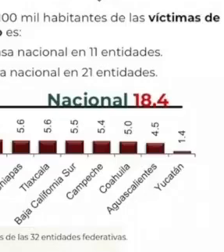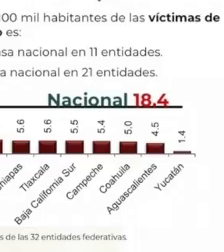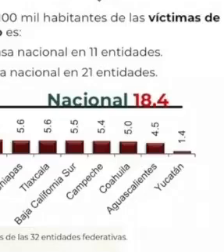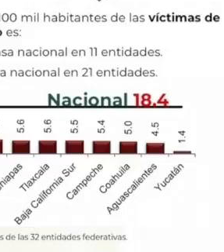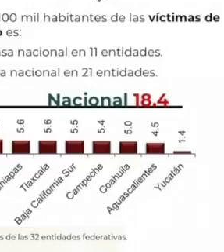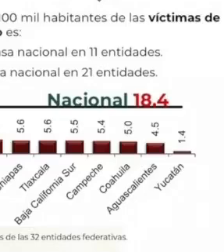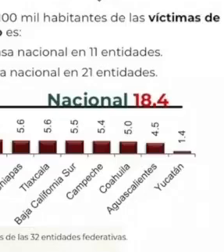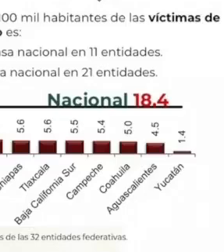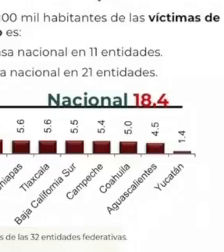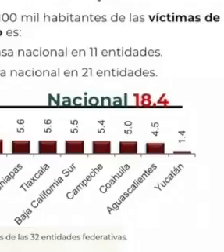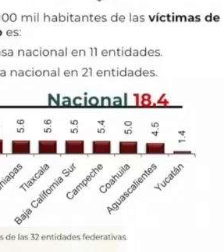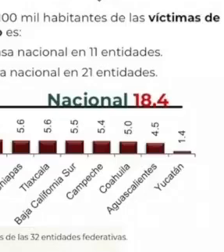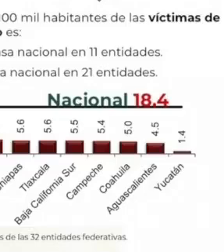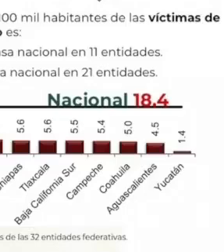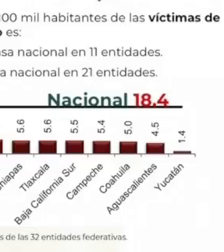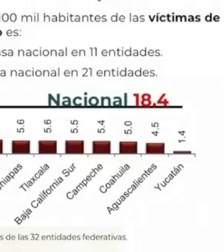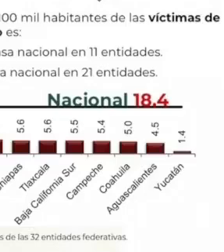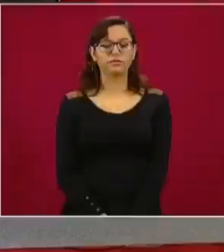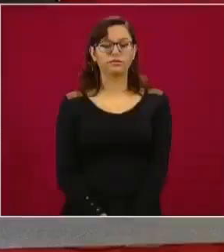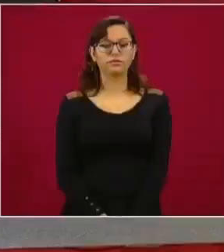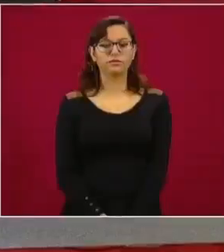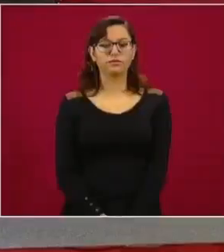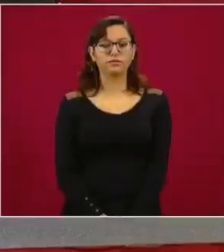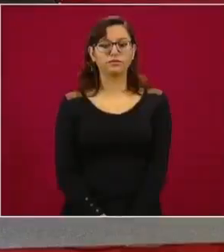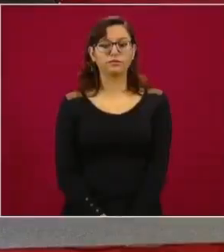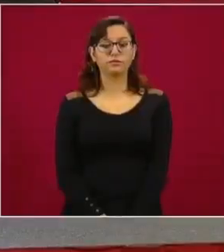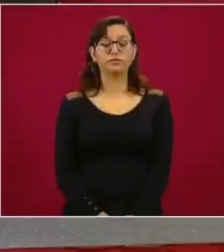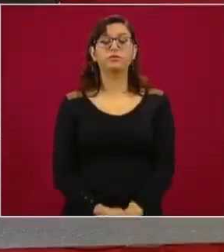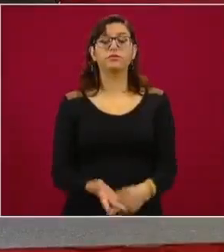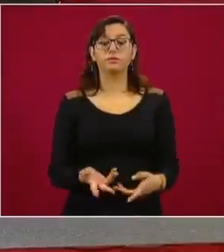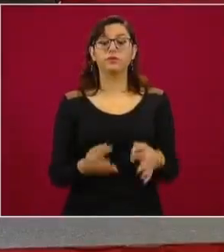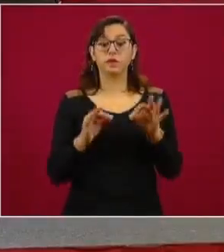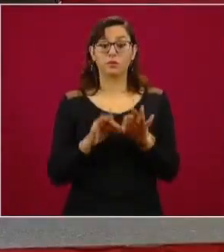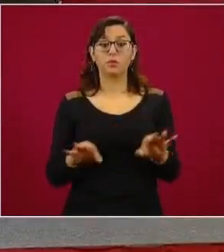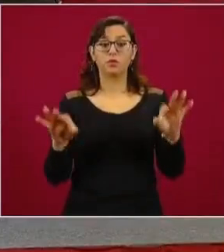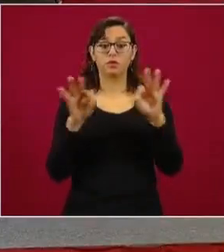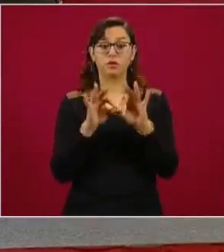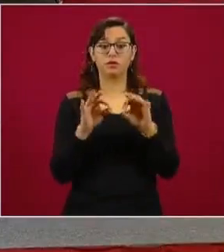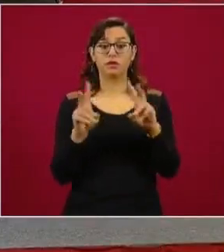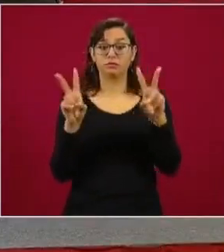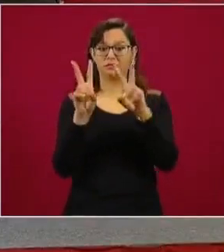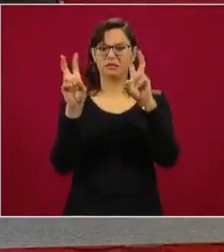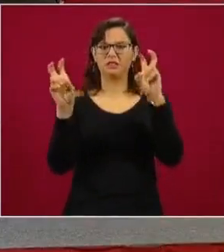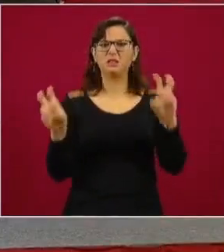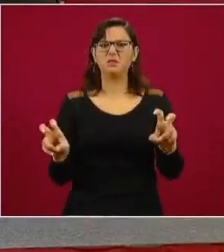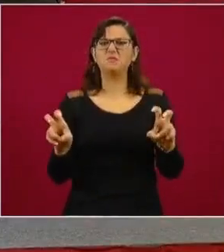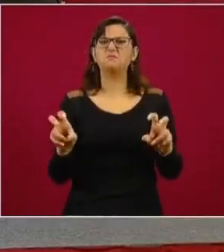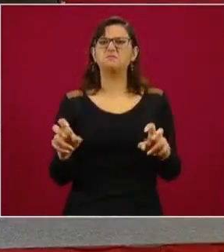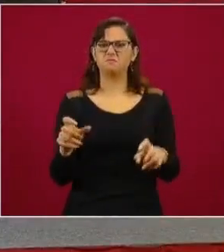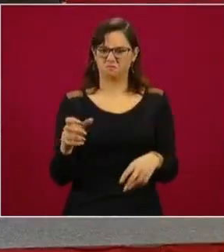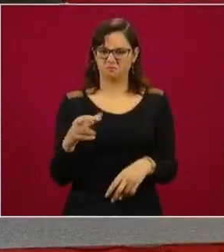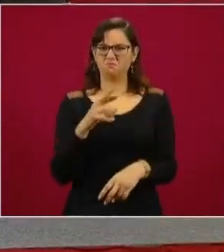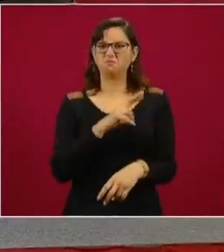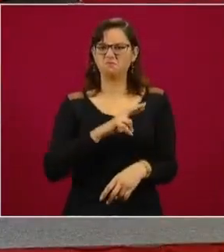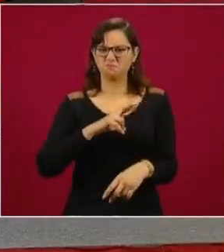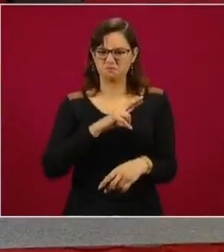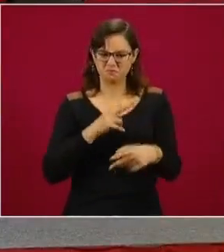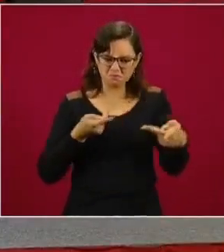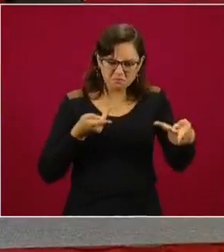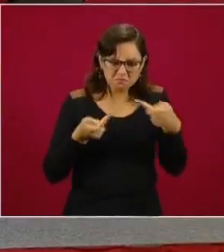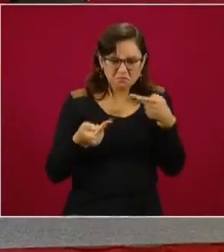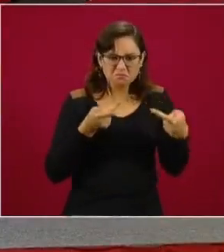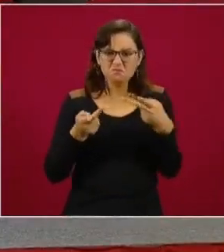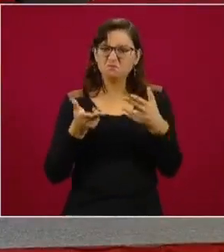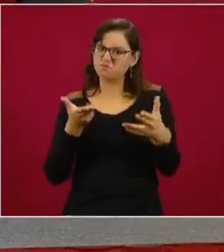Adelante. Bueno, este es importante, homicidio doloso. Lo verde son